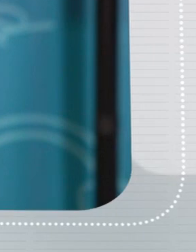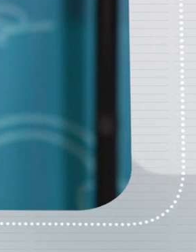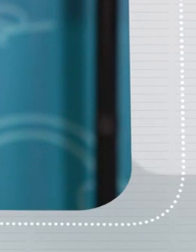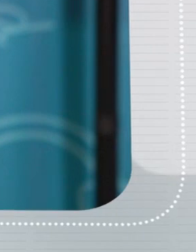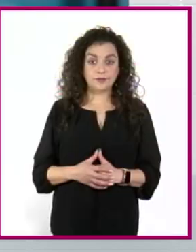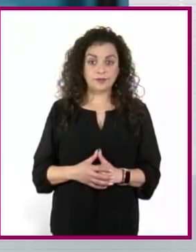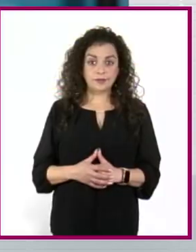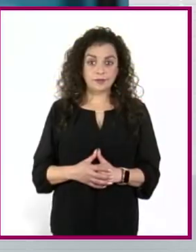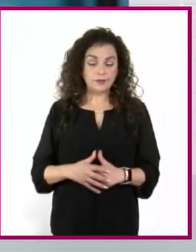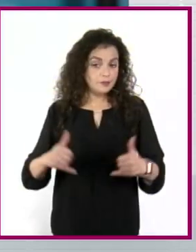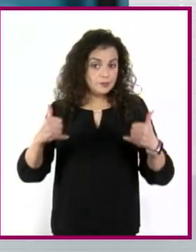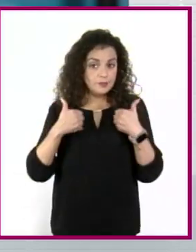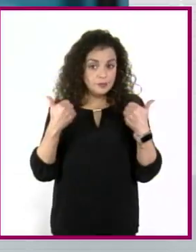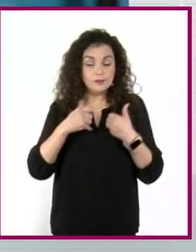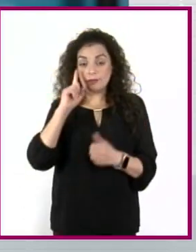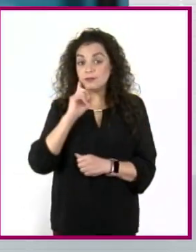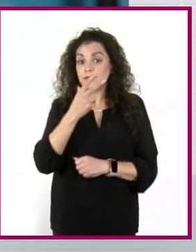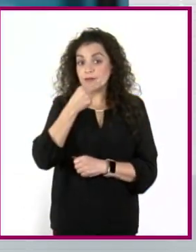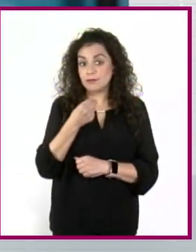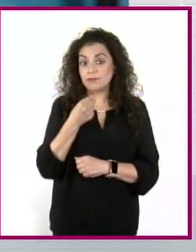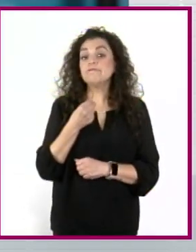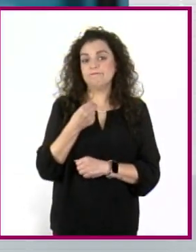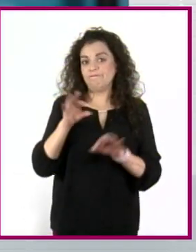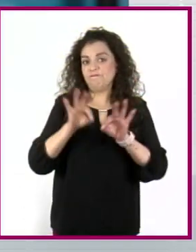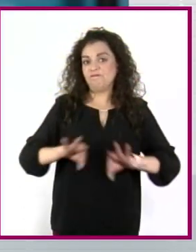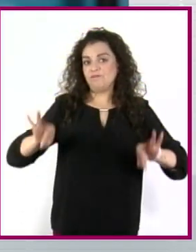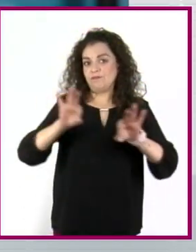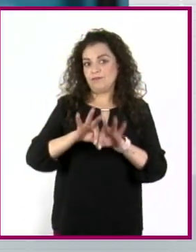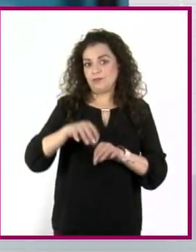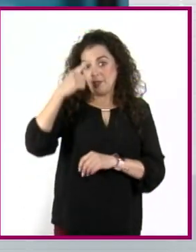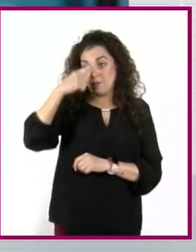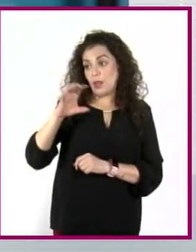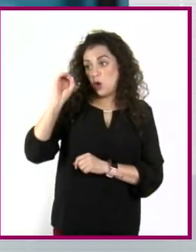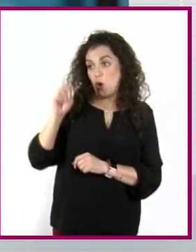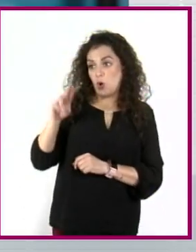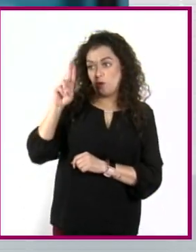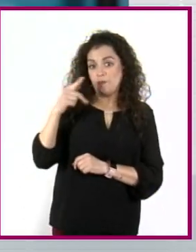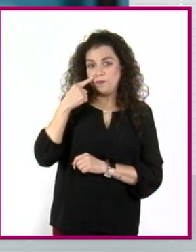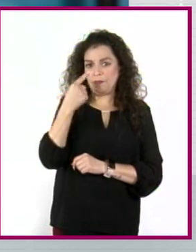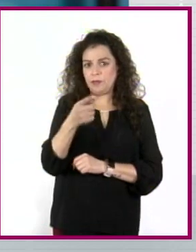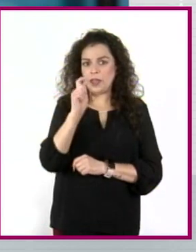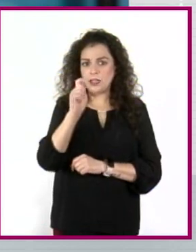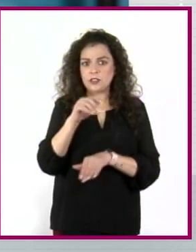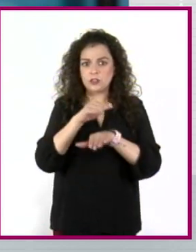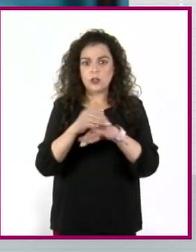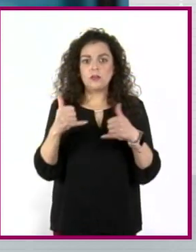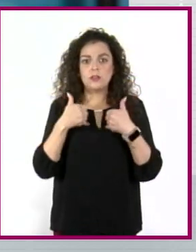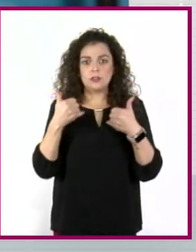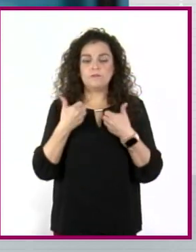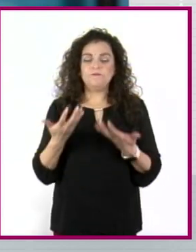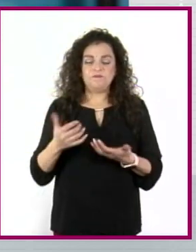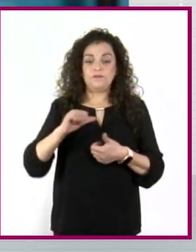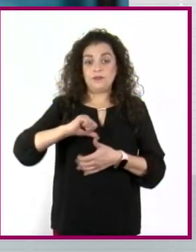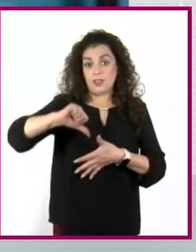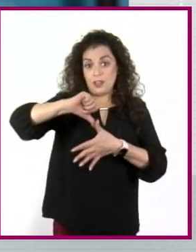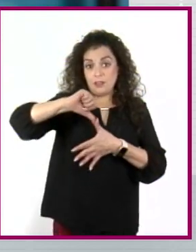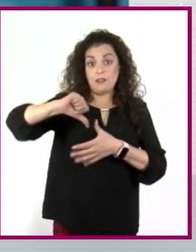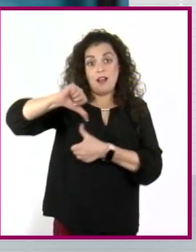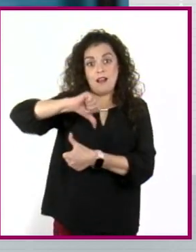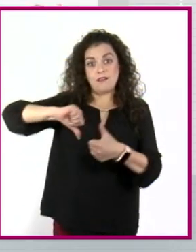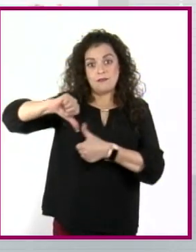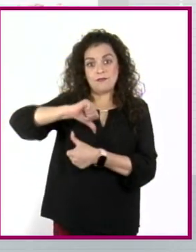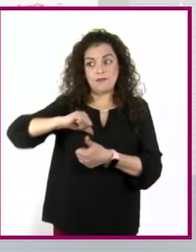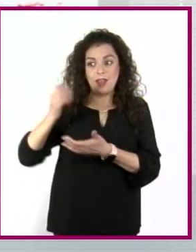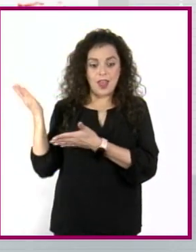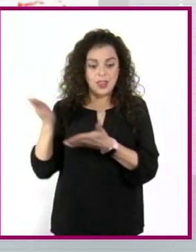Las y los jóvenes son una prioridad para la ONU. Revisemos el informe sobre las juventudes latinoamericanas y caribeñas que ha llegado a nuestra redacción.